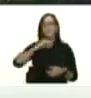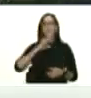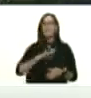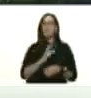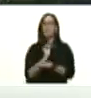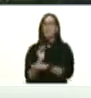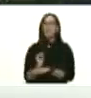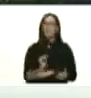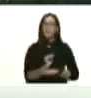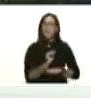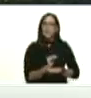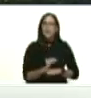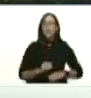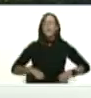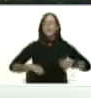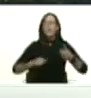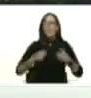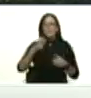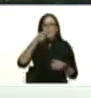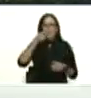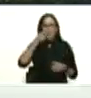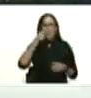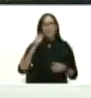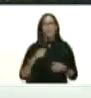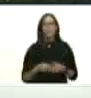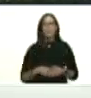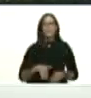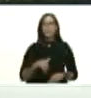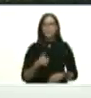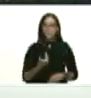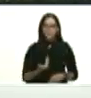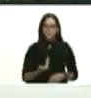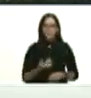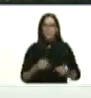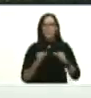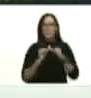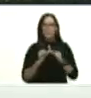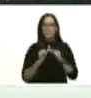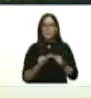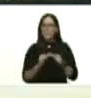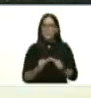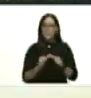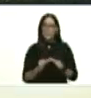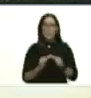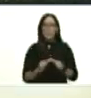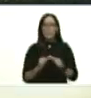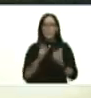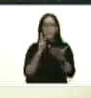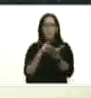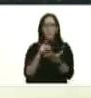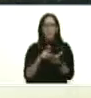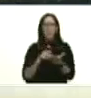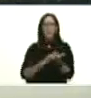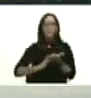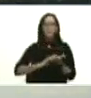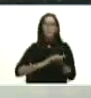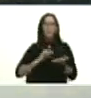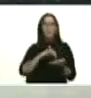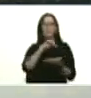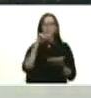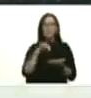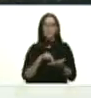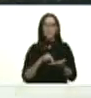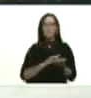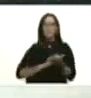pueblo esté lo más seguro posible y continuar la marcha permanente de la recuperación nacional la